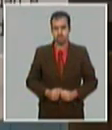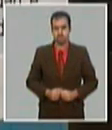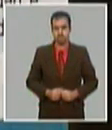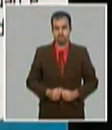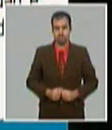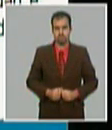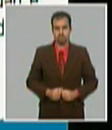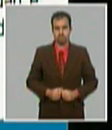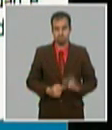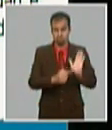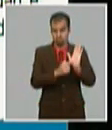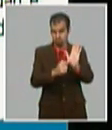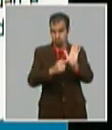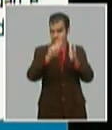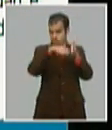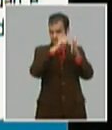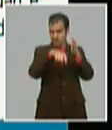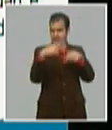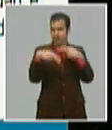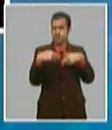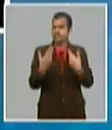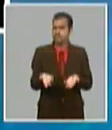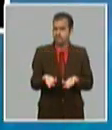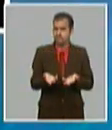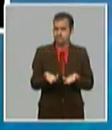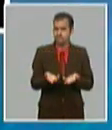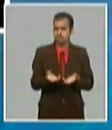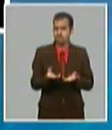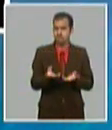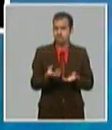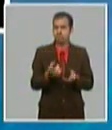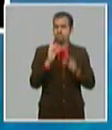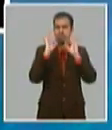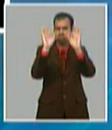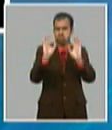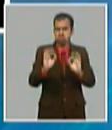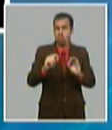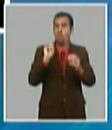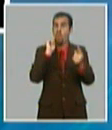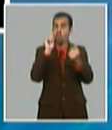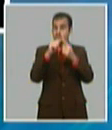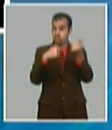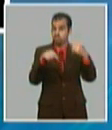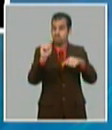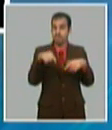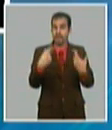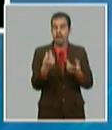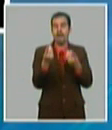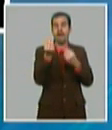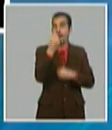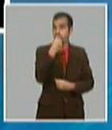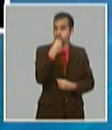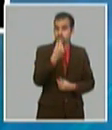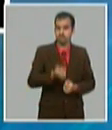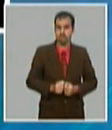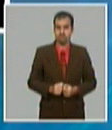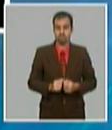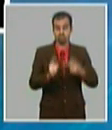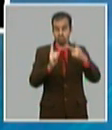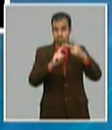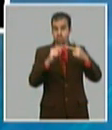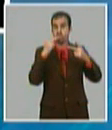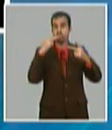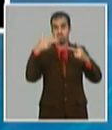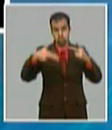el principio de asegurar como objetivos esenciales los alimentos, combustibles,